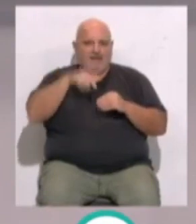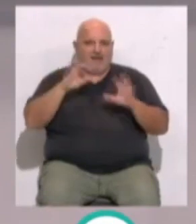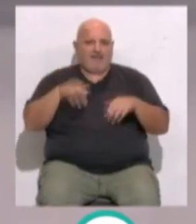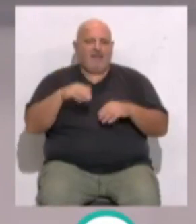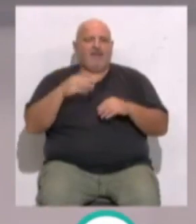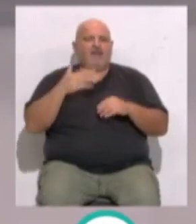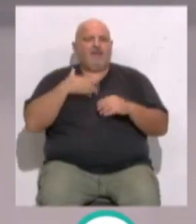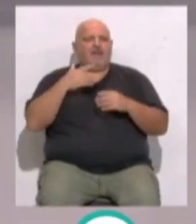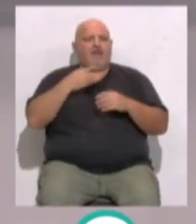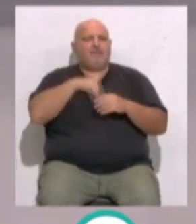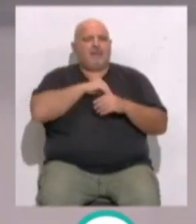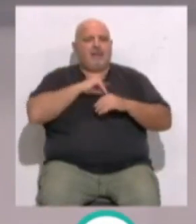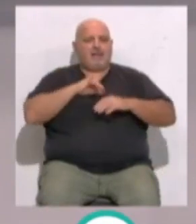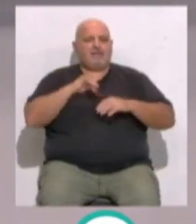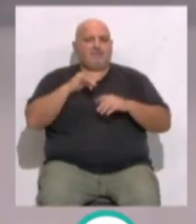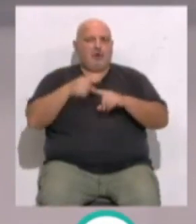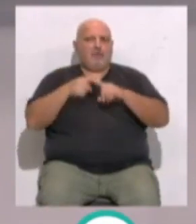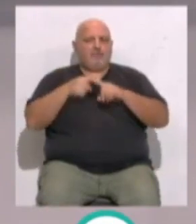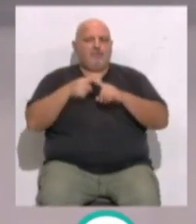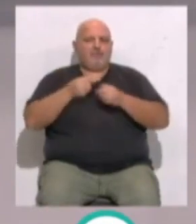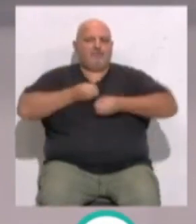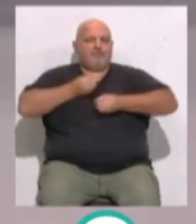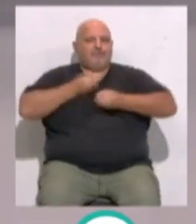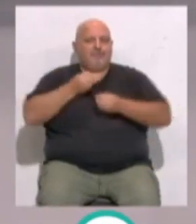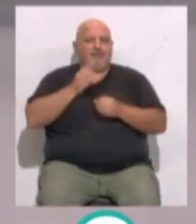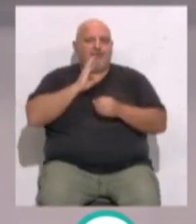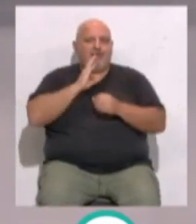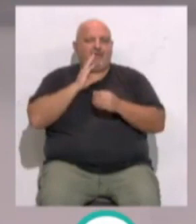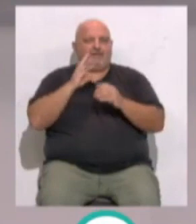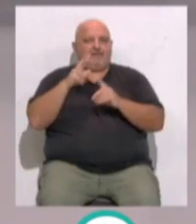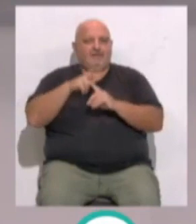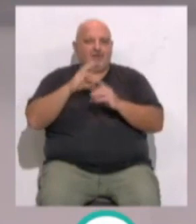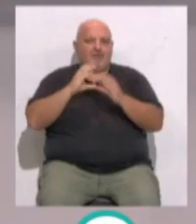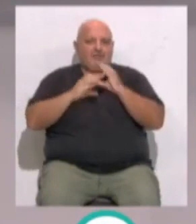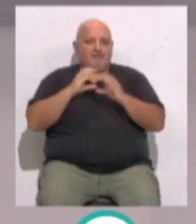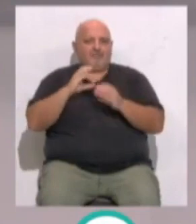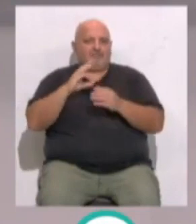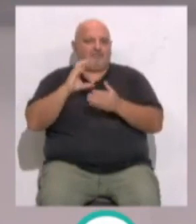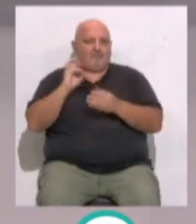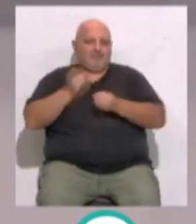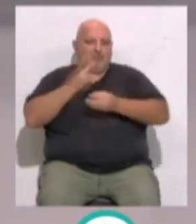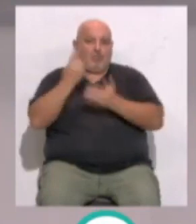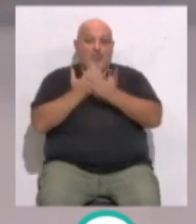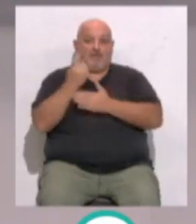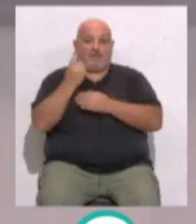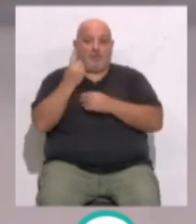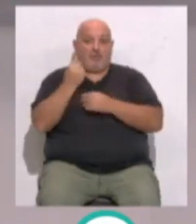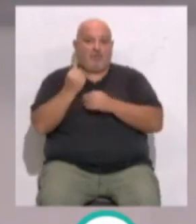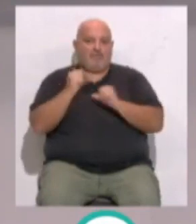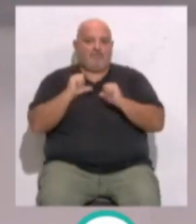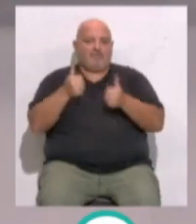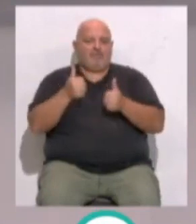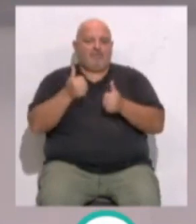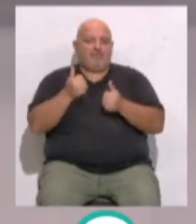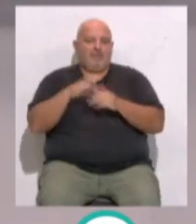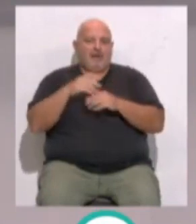La tripulación española ha compartido impresiones con los medios de comunicación... ...a falta de un solo día para